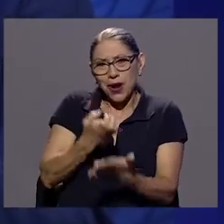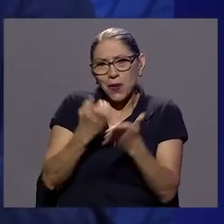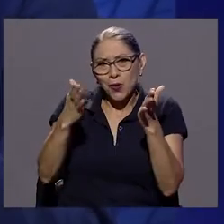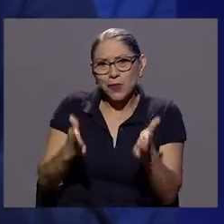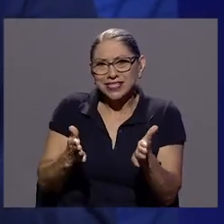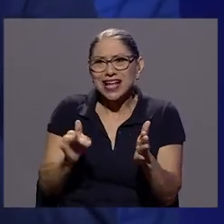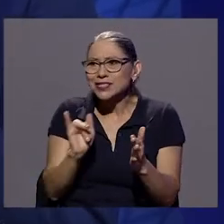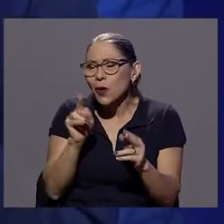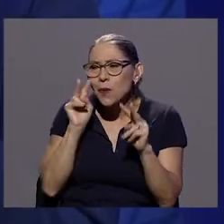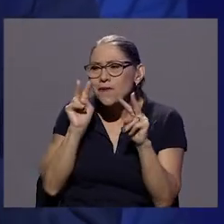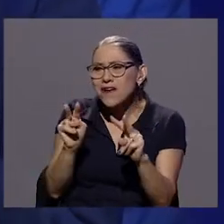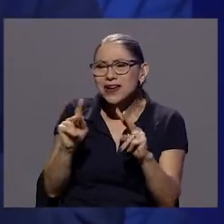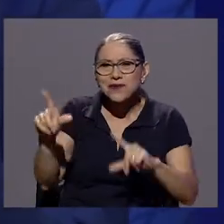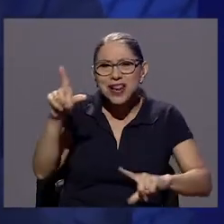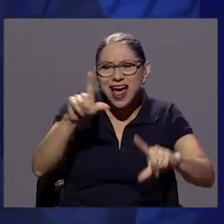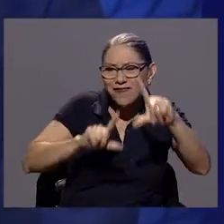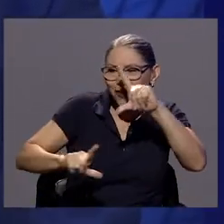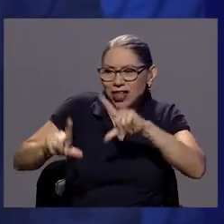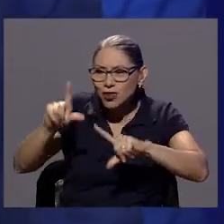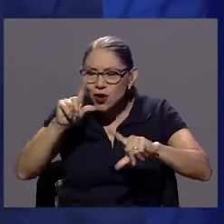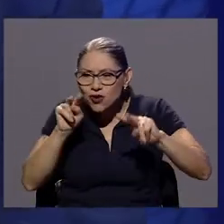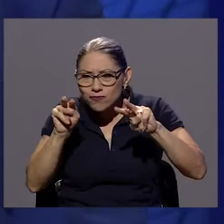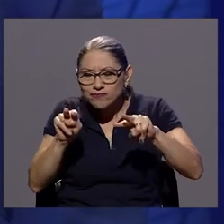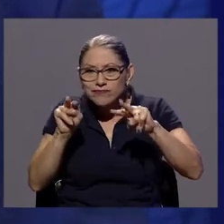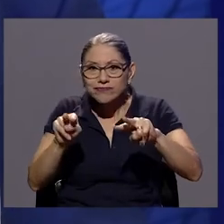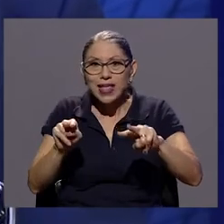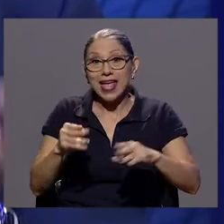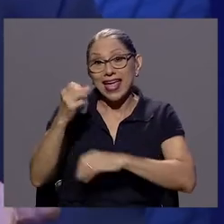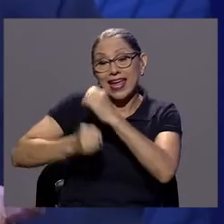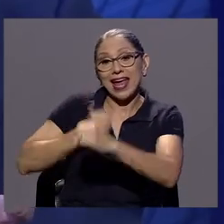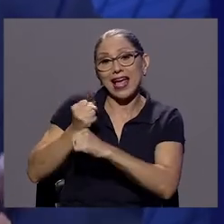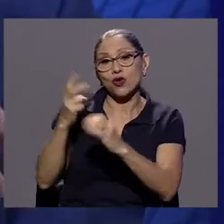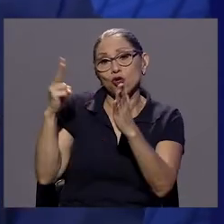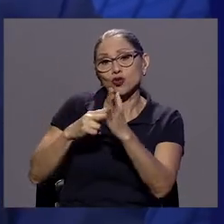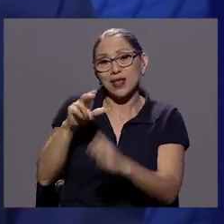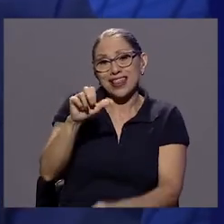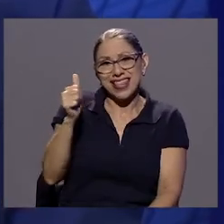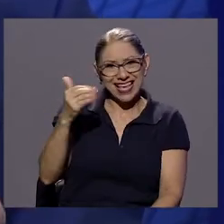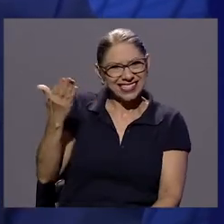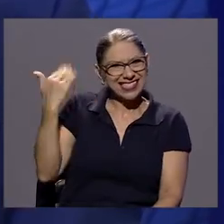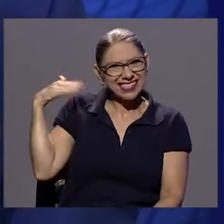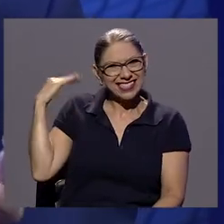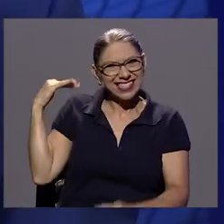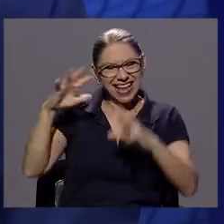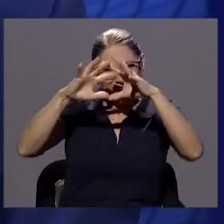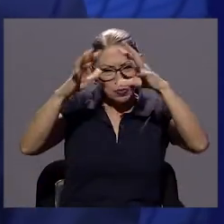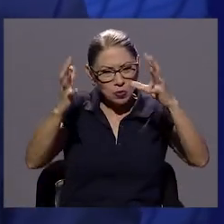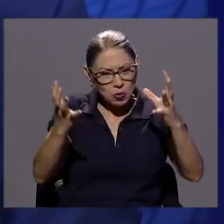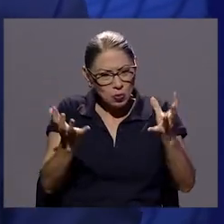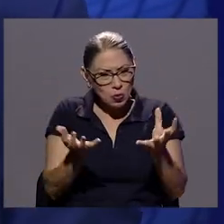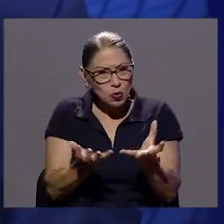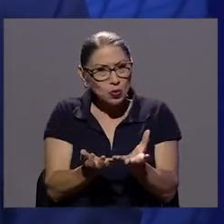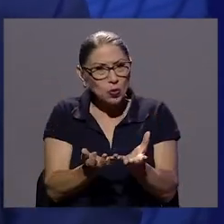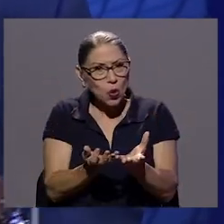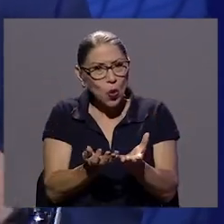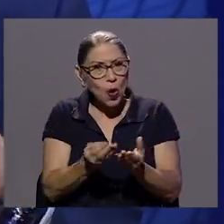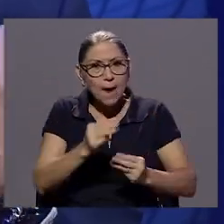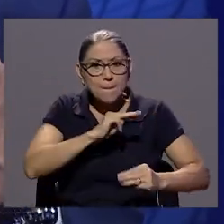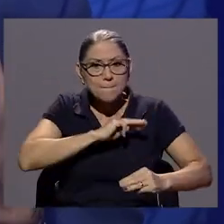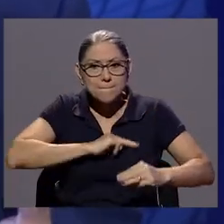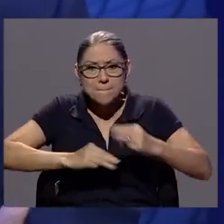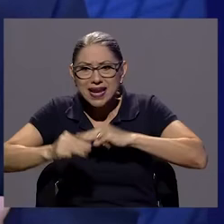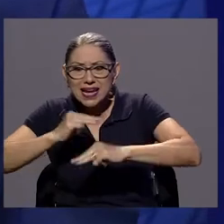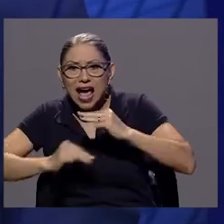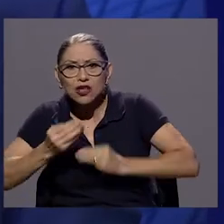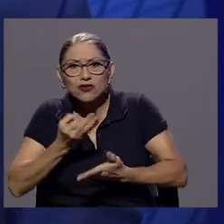en vivo. En el 2010, los mercados financieros del planeta entero se transformaron con la crisis financiera que hubo. Nos